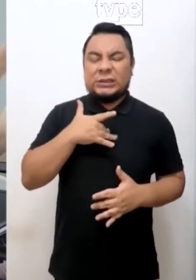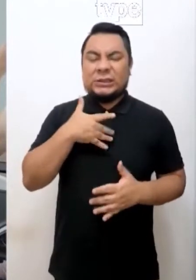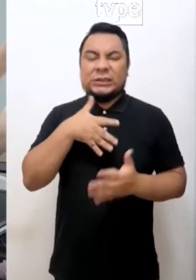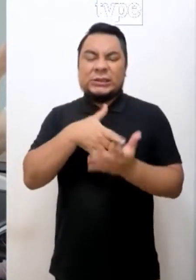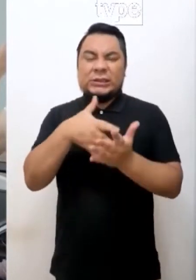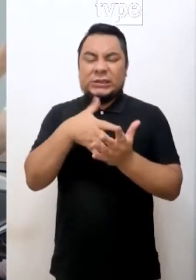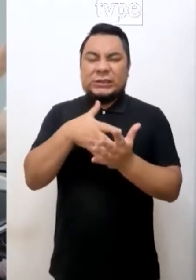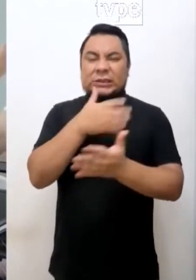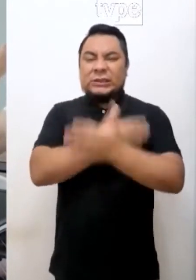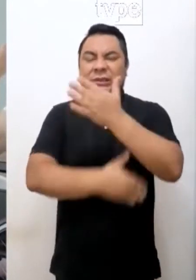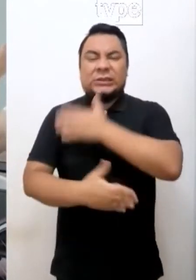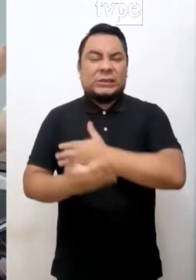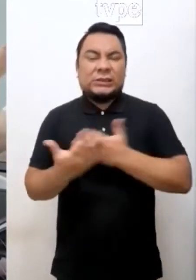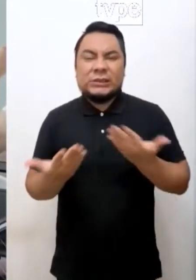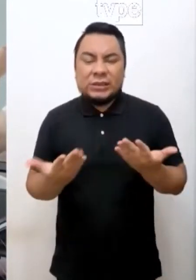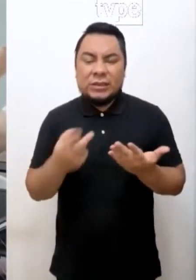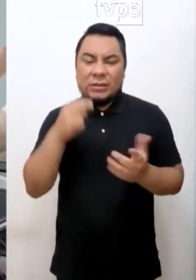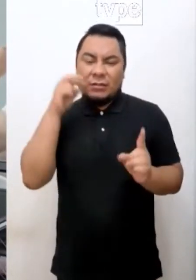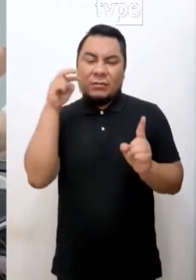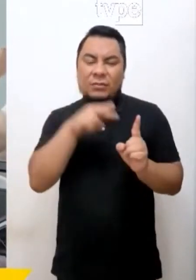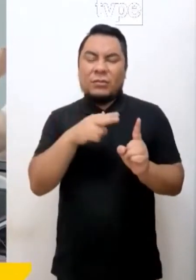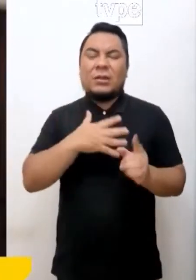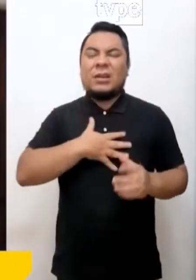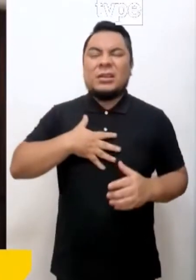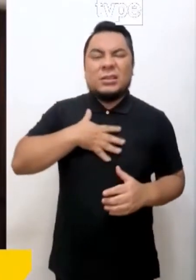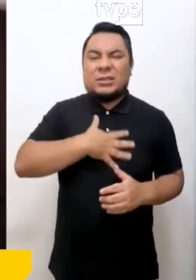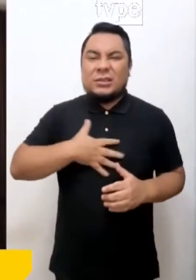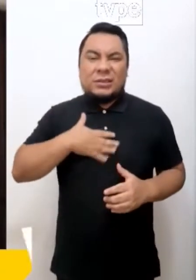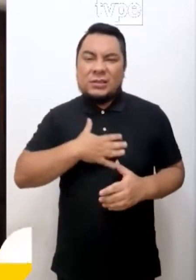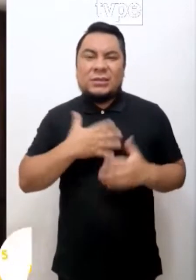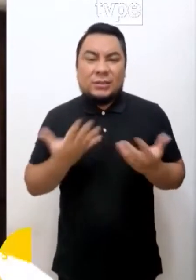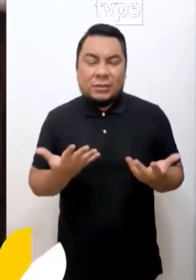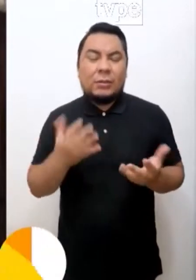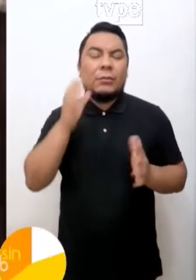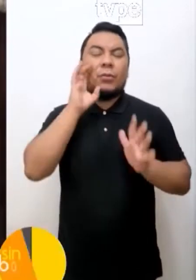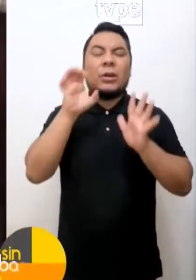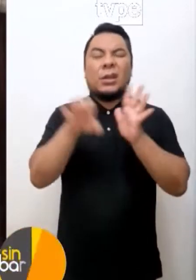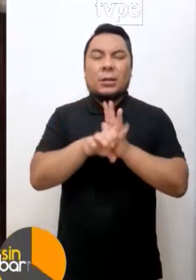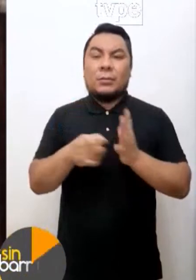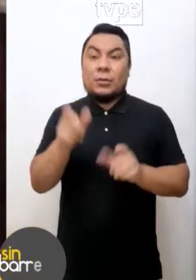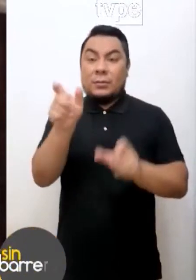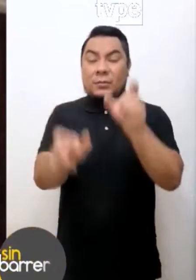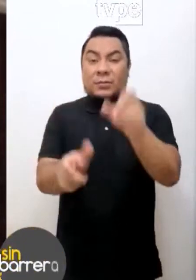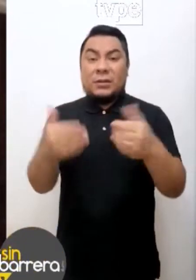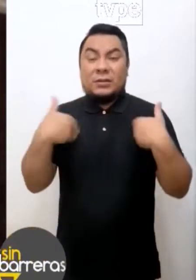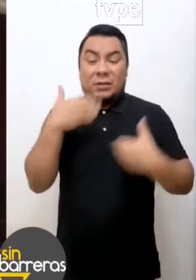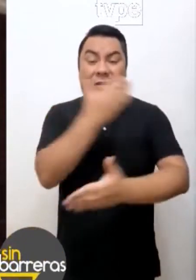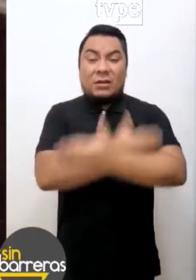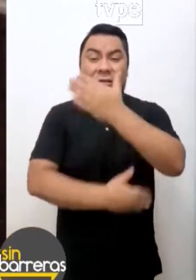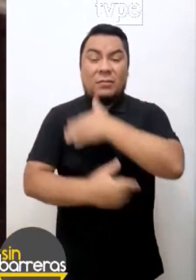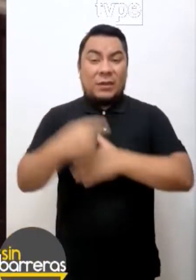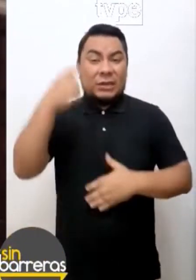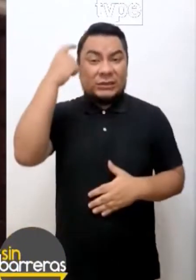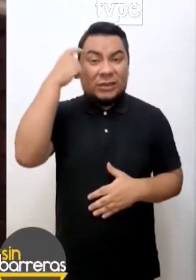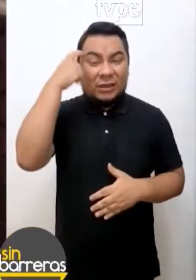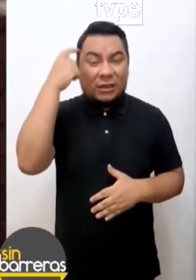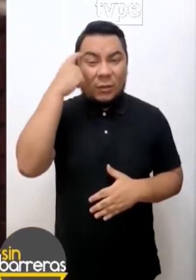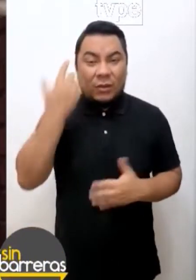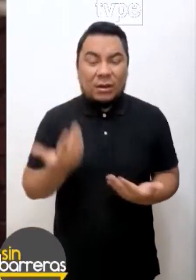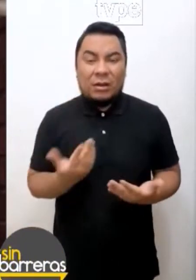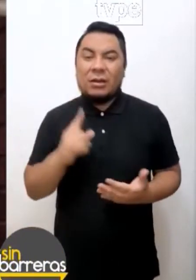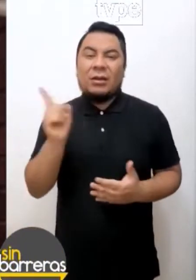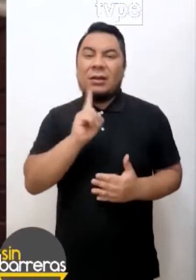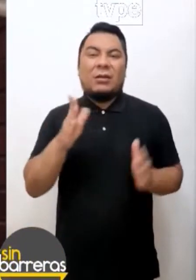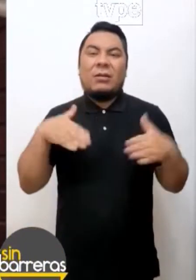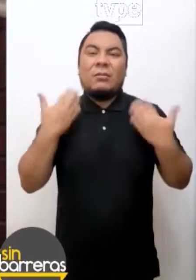emocionales y cognitivos que se demuestran la ansiedad, por ejemplo, ¿no? Muchas personas que tienen discapacidad cognitiva o intelectual